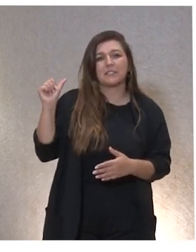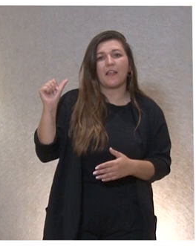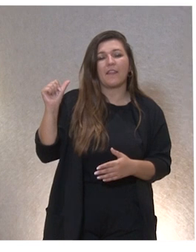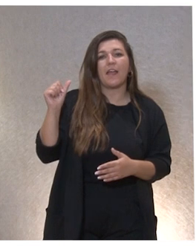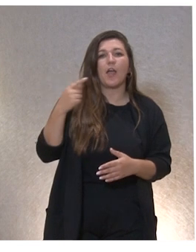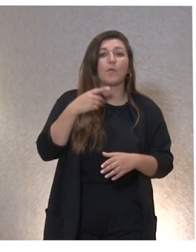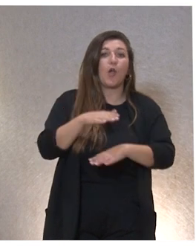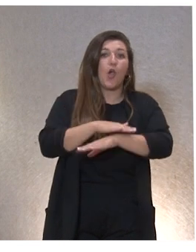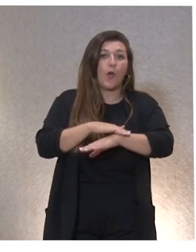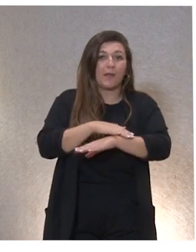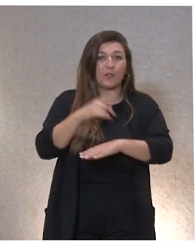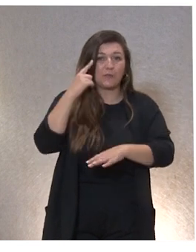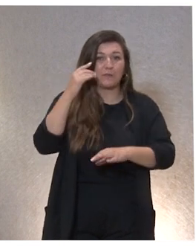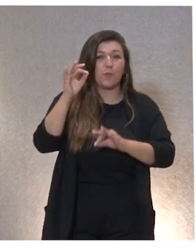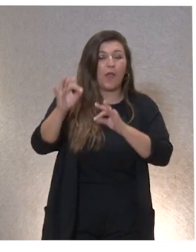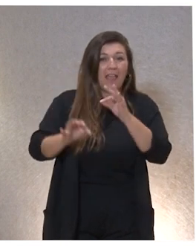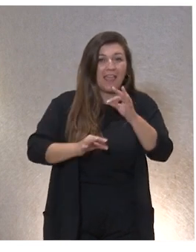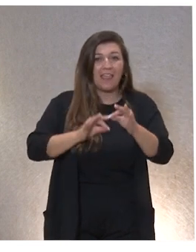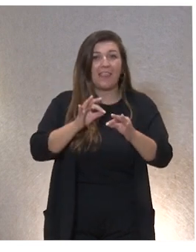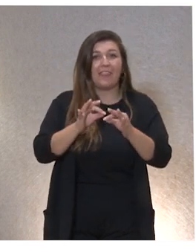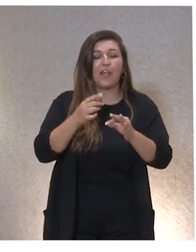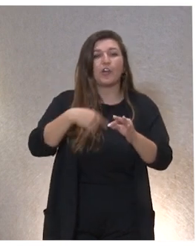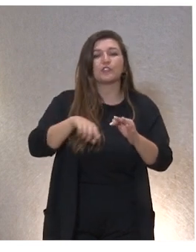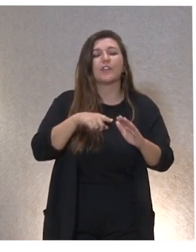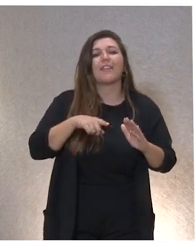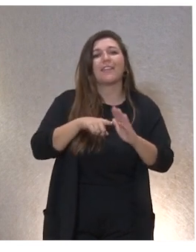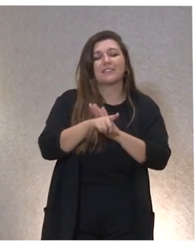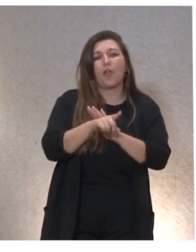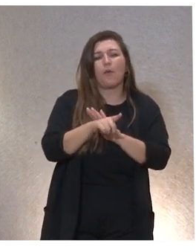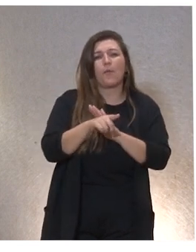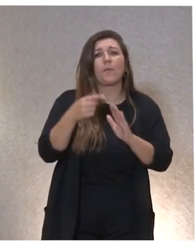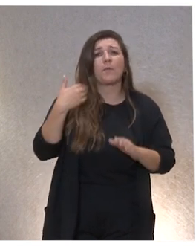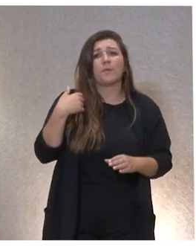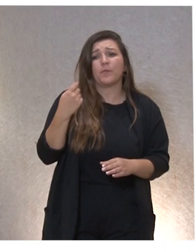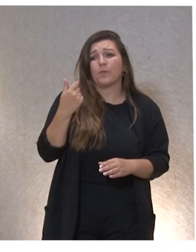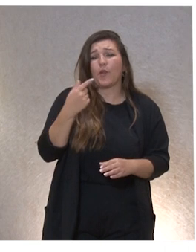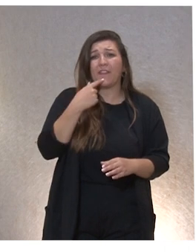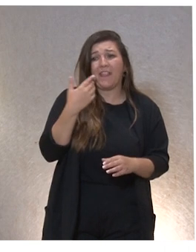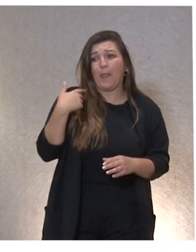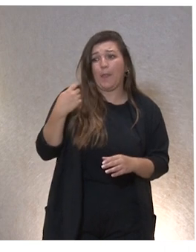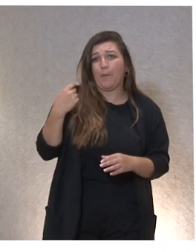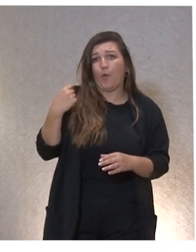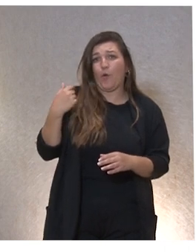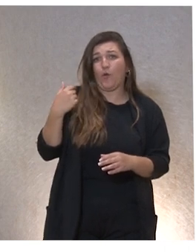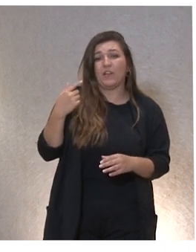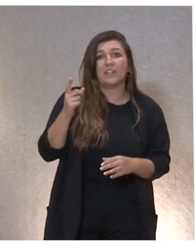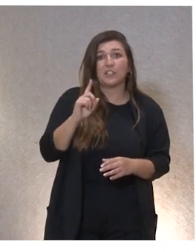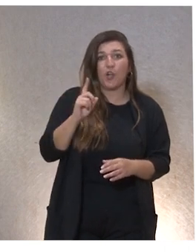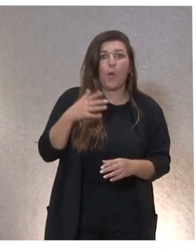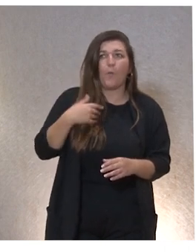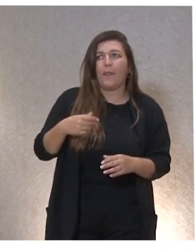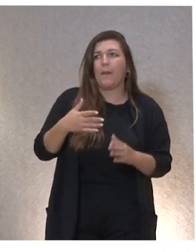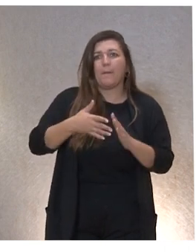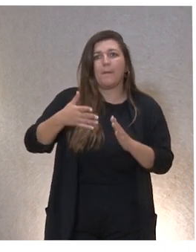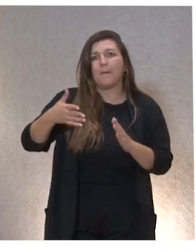buen gobierno que sabéis que es un ciclo que estamos desarrollando pongo ahí lo más reciente de mayo ahora porque si no se llenaría